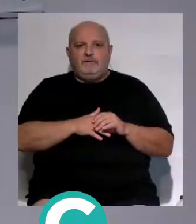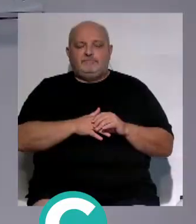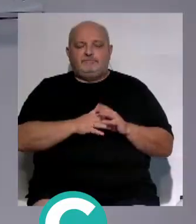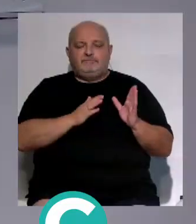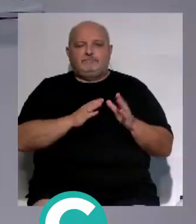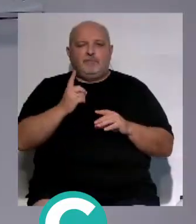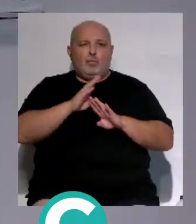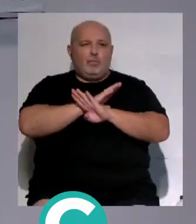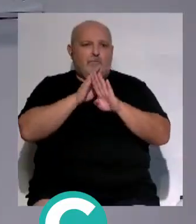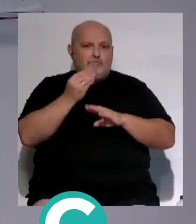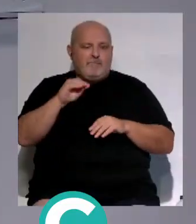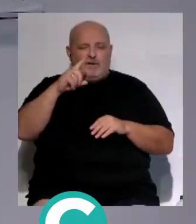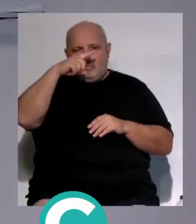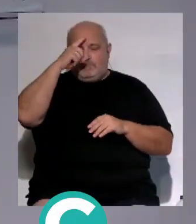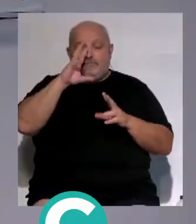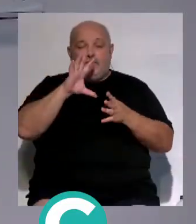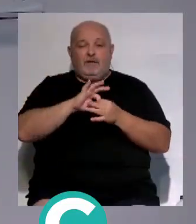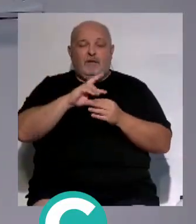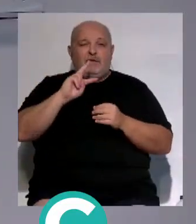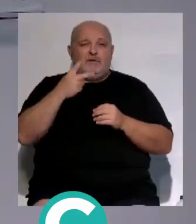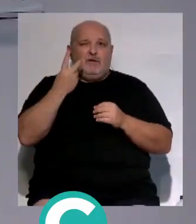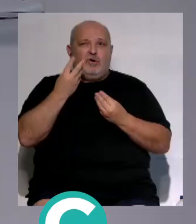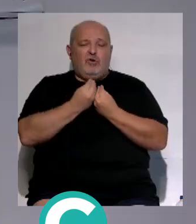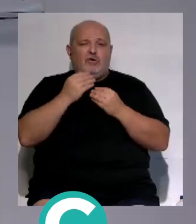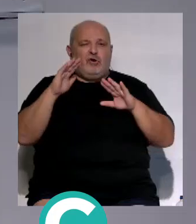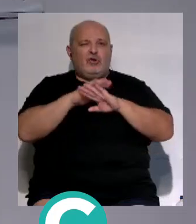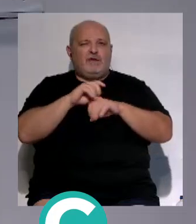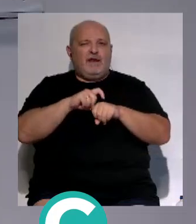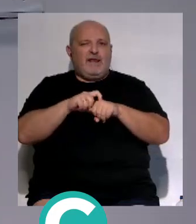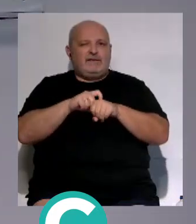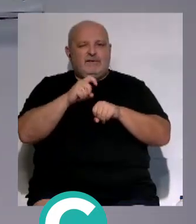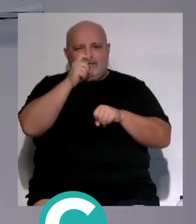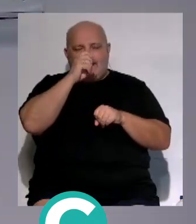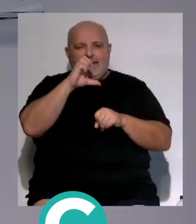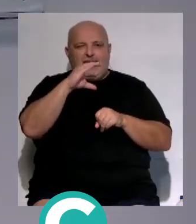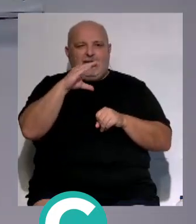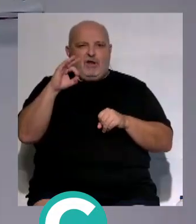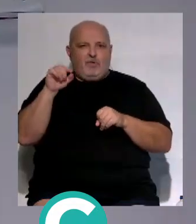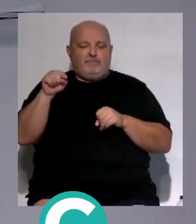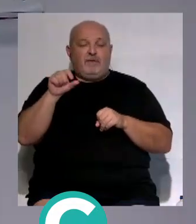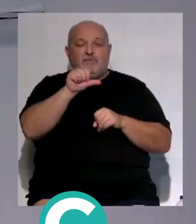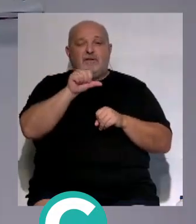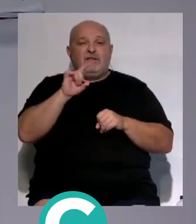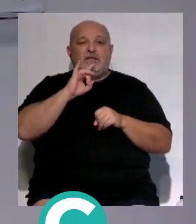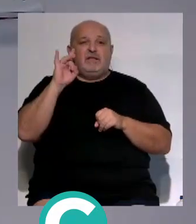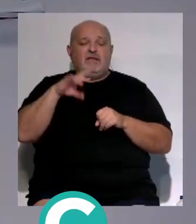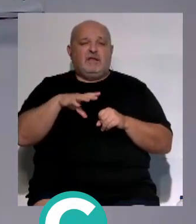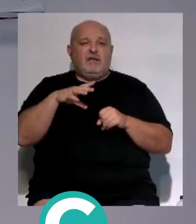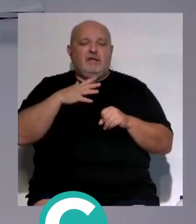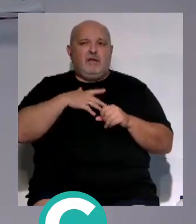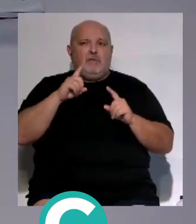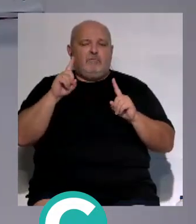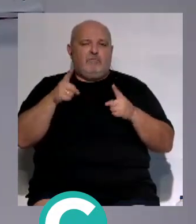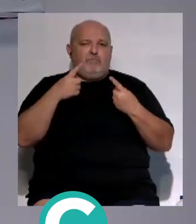Un último apunte cultural, segunda cita con las Noches Clásicas en el Eco. Esta semana le tocaba el turno a la banda de